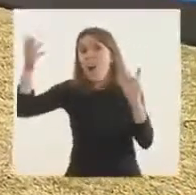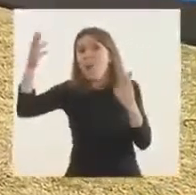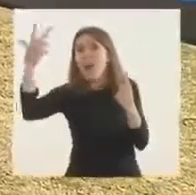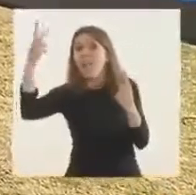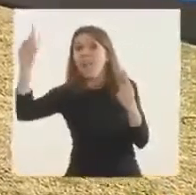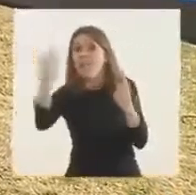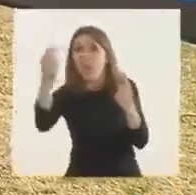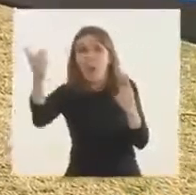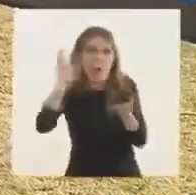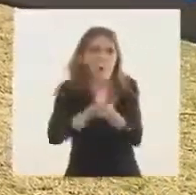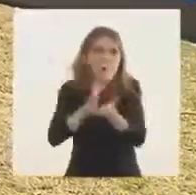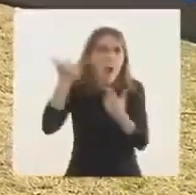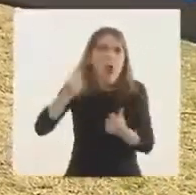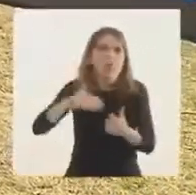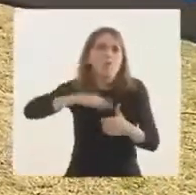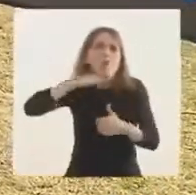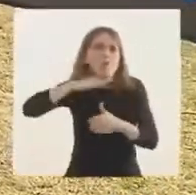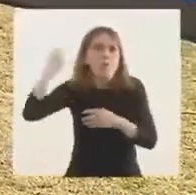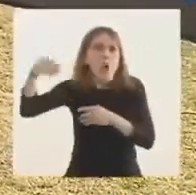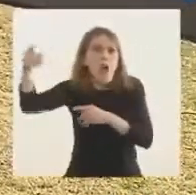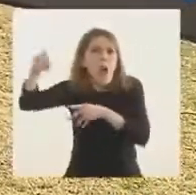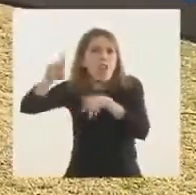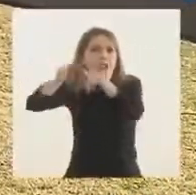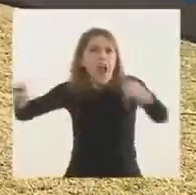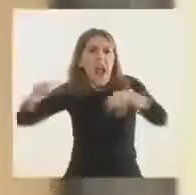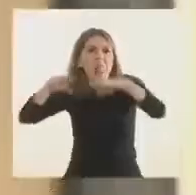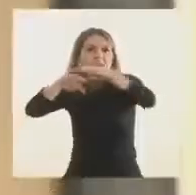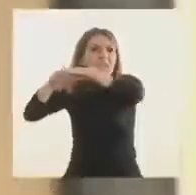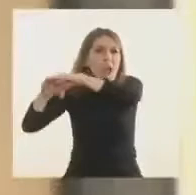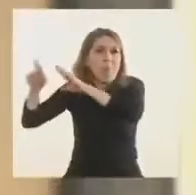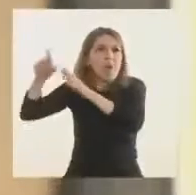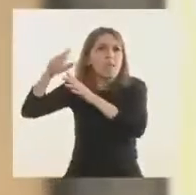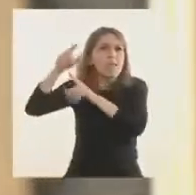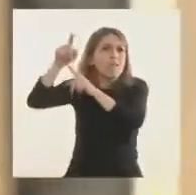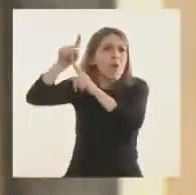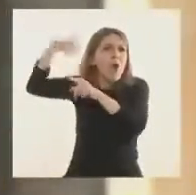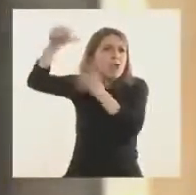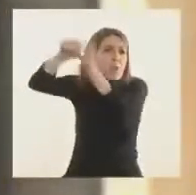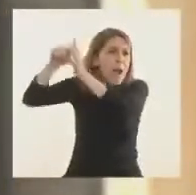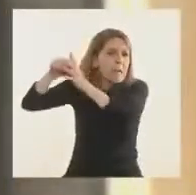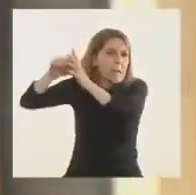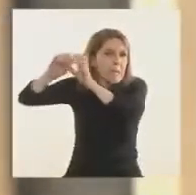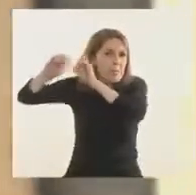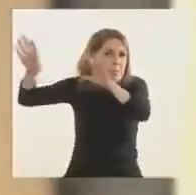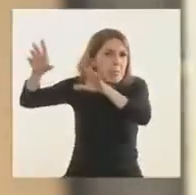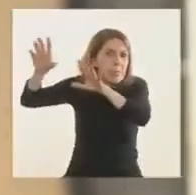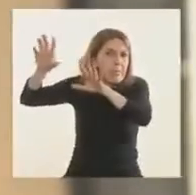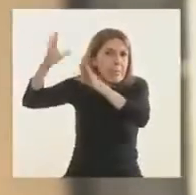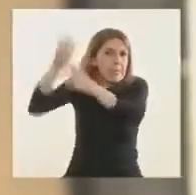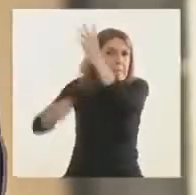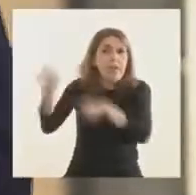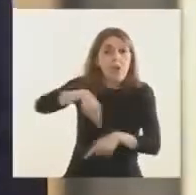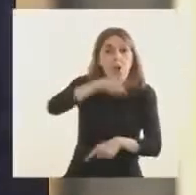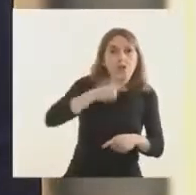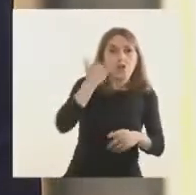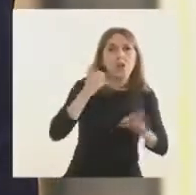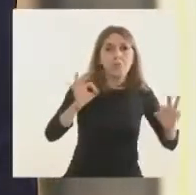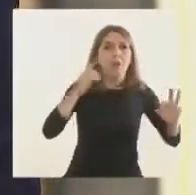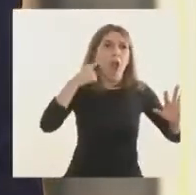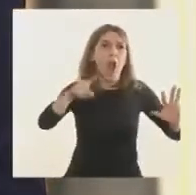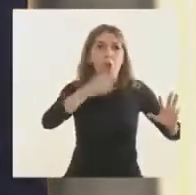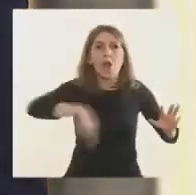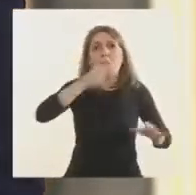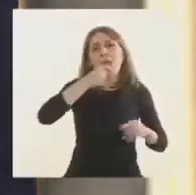camas de terapia intensiva. Esto, gracias a Dios, lo hemos resuelto. Ahora, ¿qué es lo que nos está pasando? Si nosotros miramos lo que